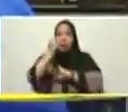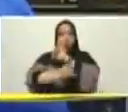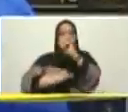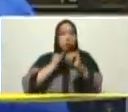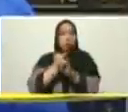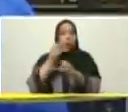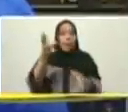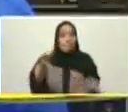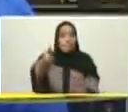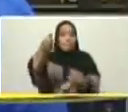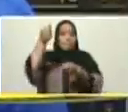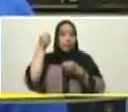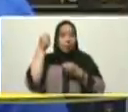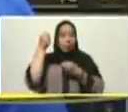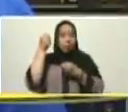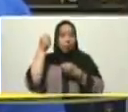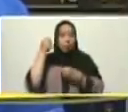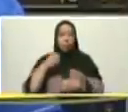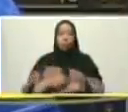Alfred Nazaret